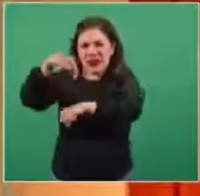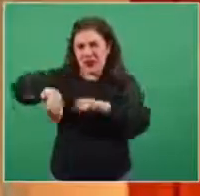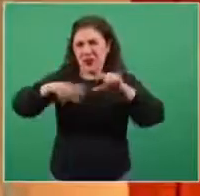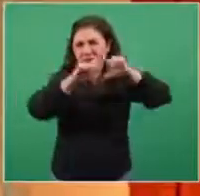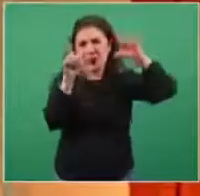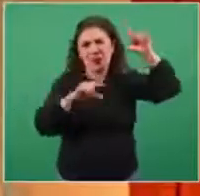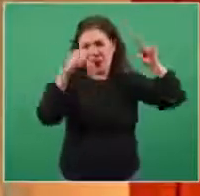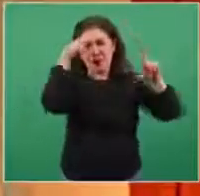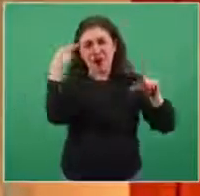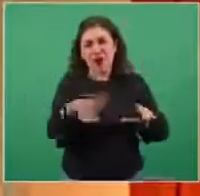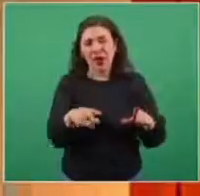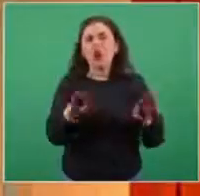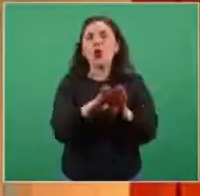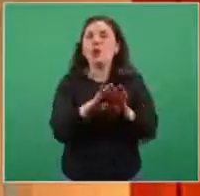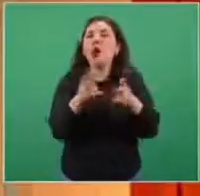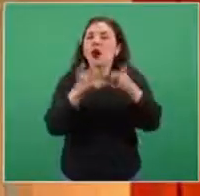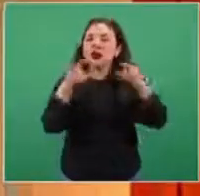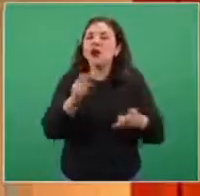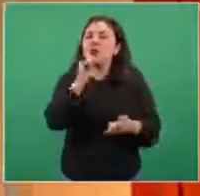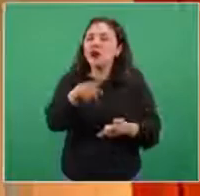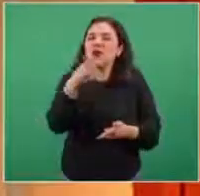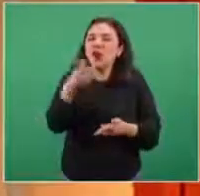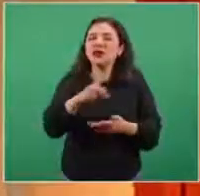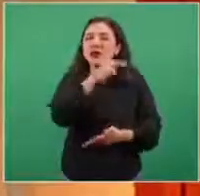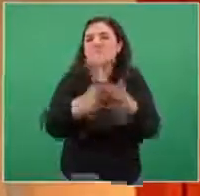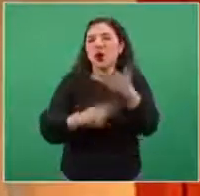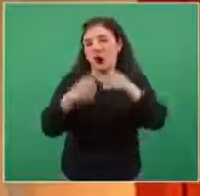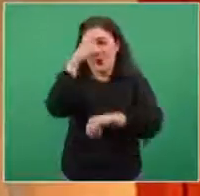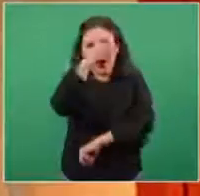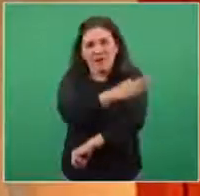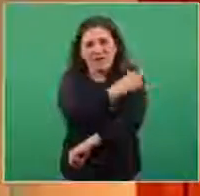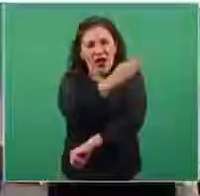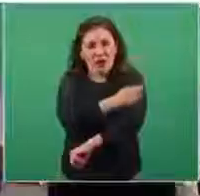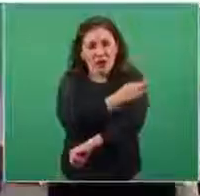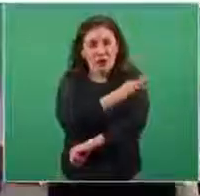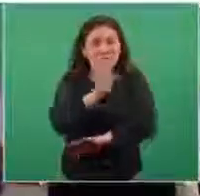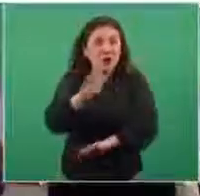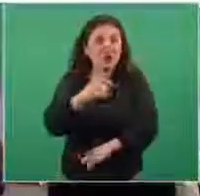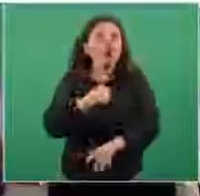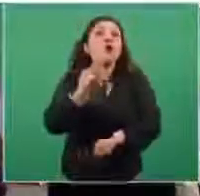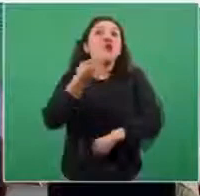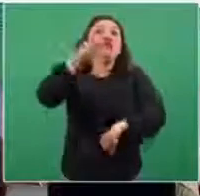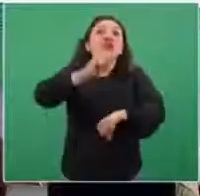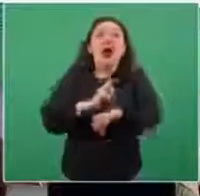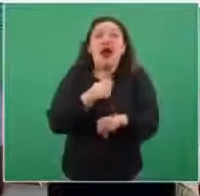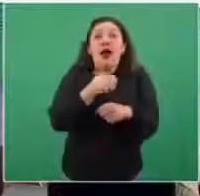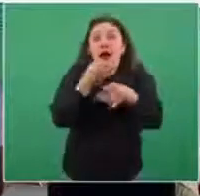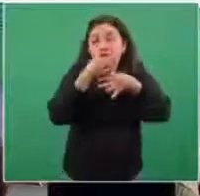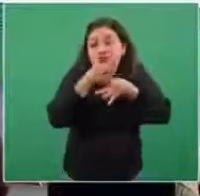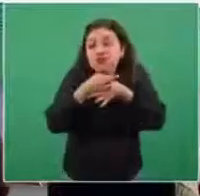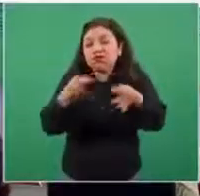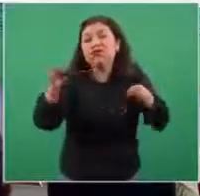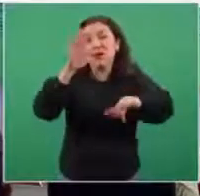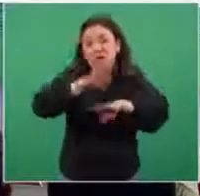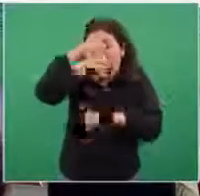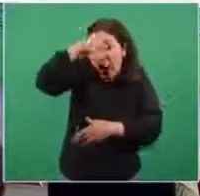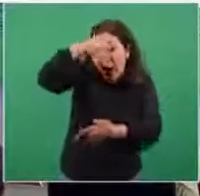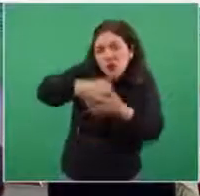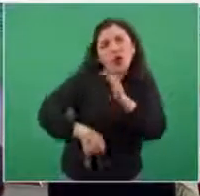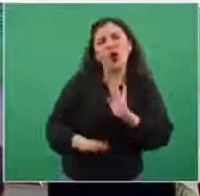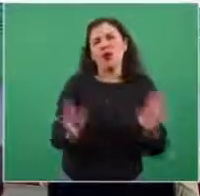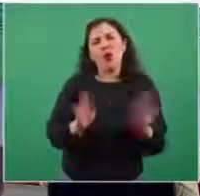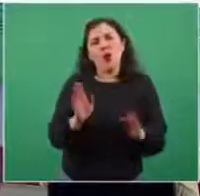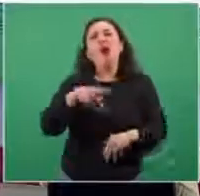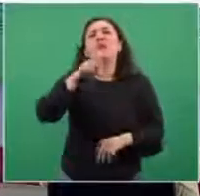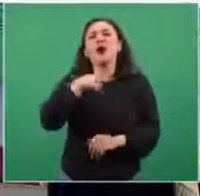México en la historia del programa de vacunación universal. No prometo que vayamos a tener información suficientemente detallada, pero la